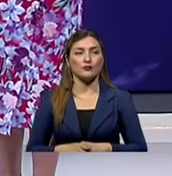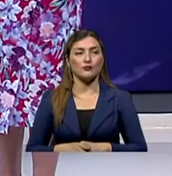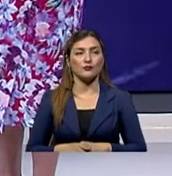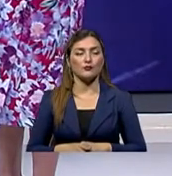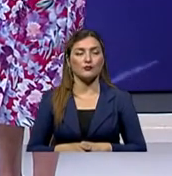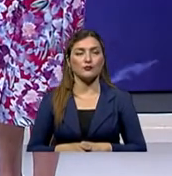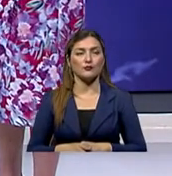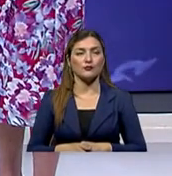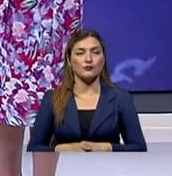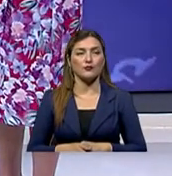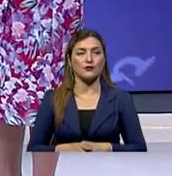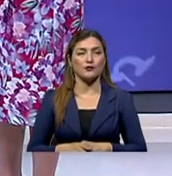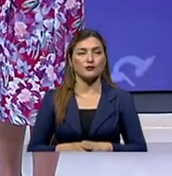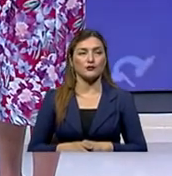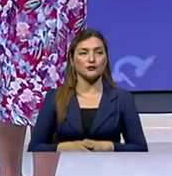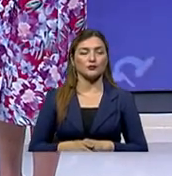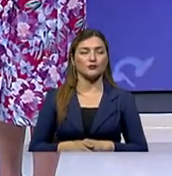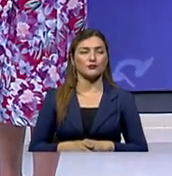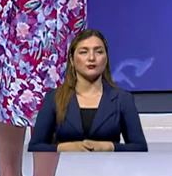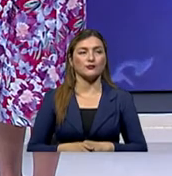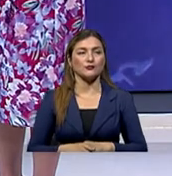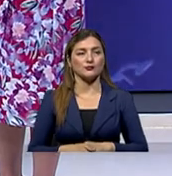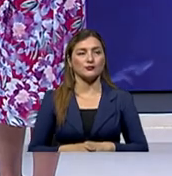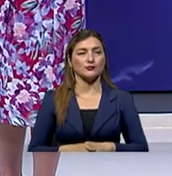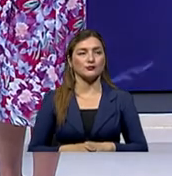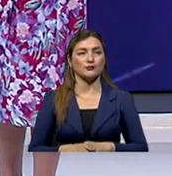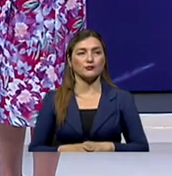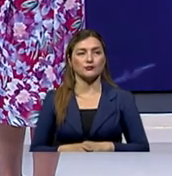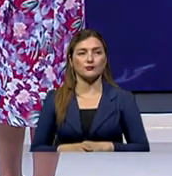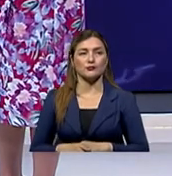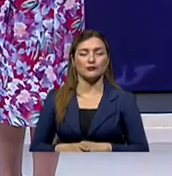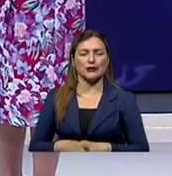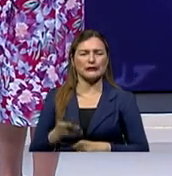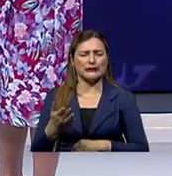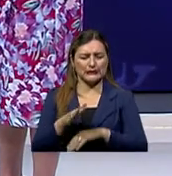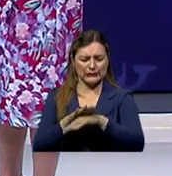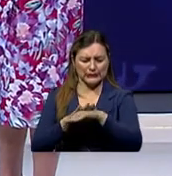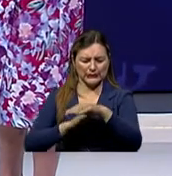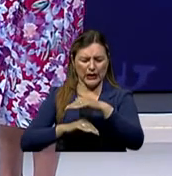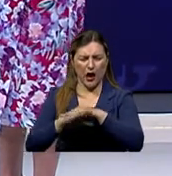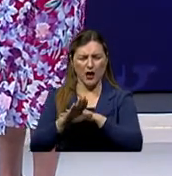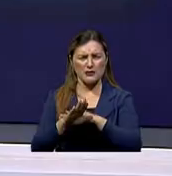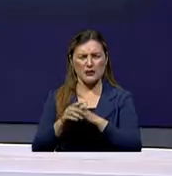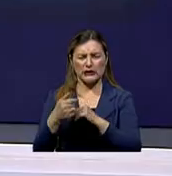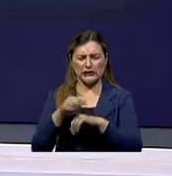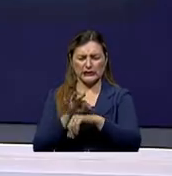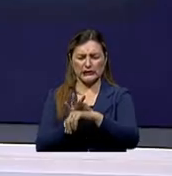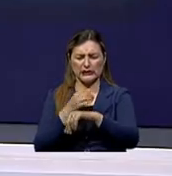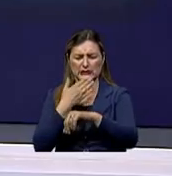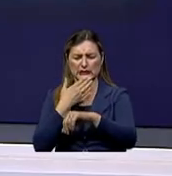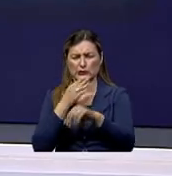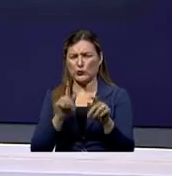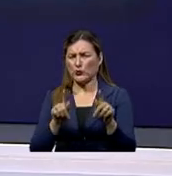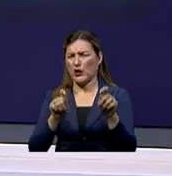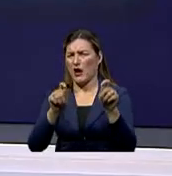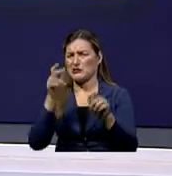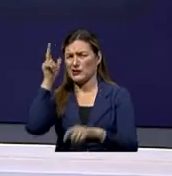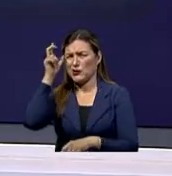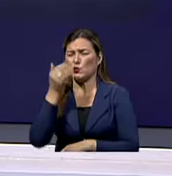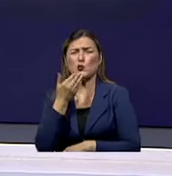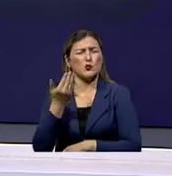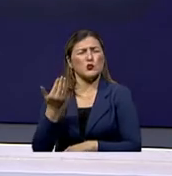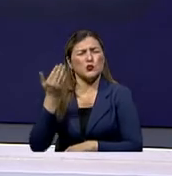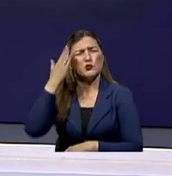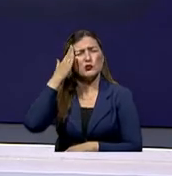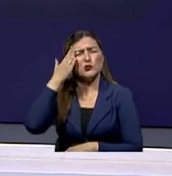televidentes. Veamos cuál es. Luis Fernando te pregunta, ¿cuándo debo sospechar cáncer de piel? Bueno, la sospecha del cáncer de piel, como lo